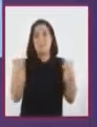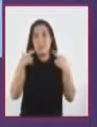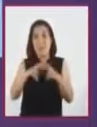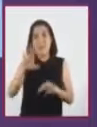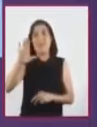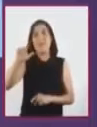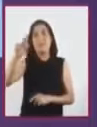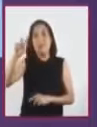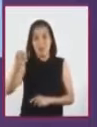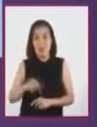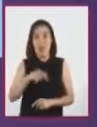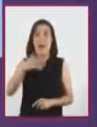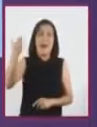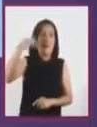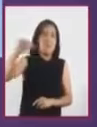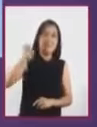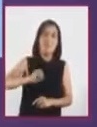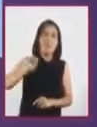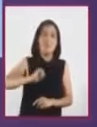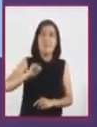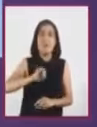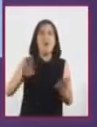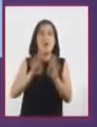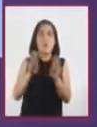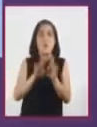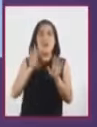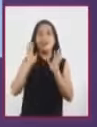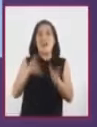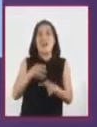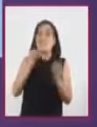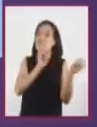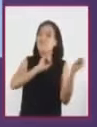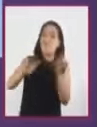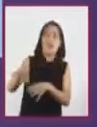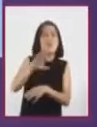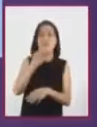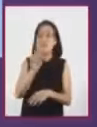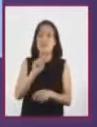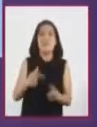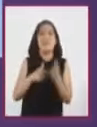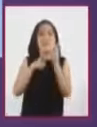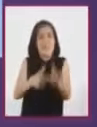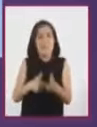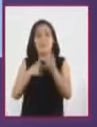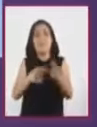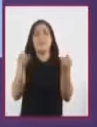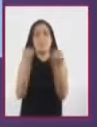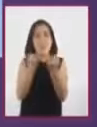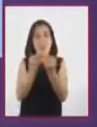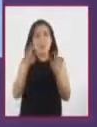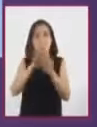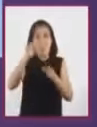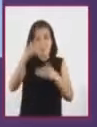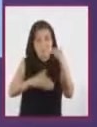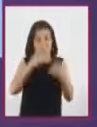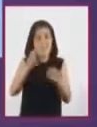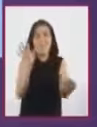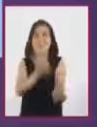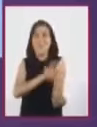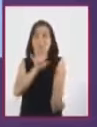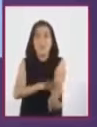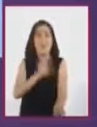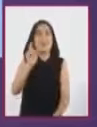civilizaciones antiguas no han estado exentas en la utilización de fuentes de energía. El surgimiento de la energía solar